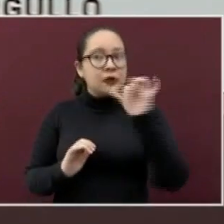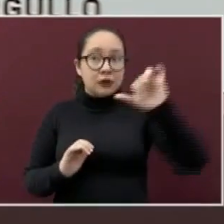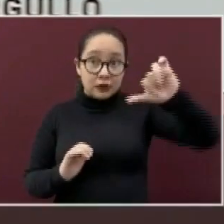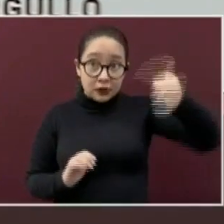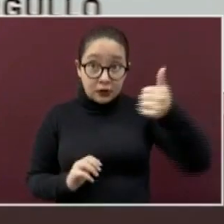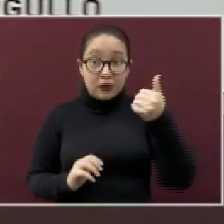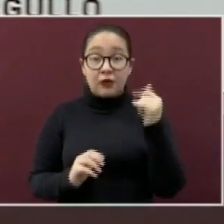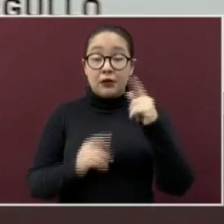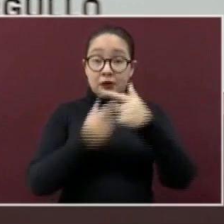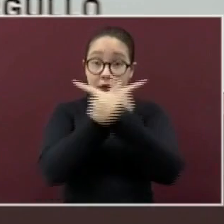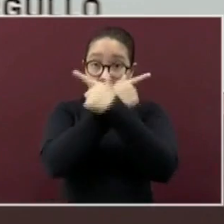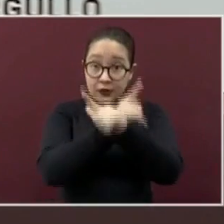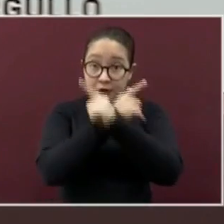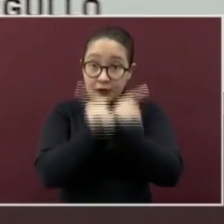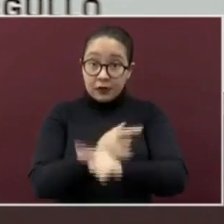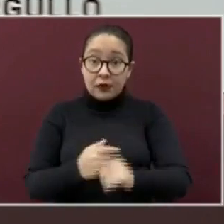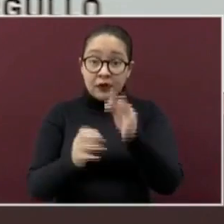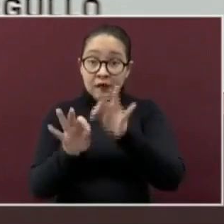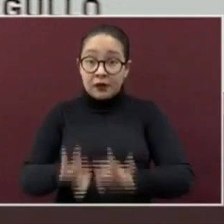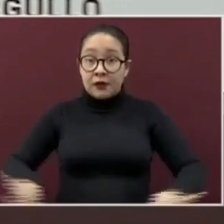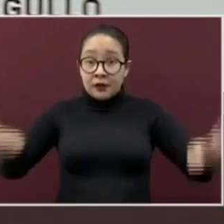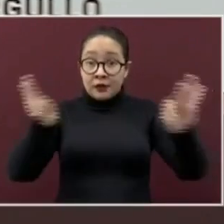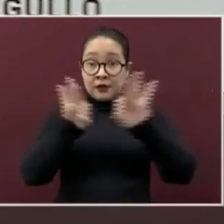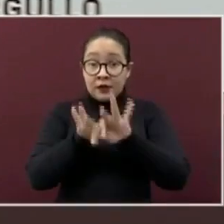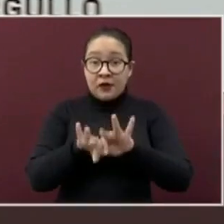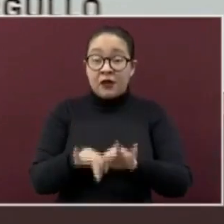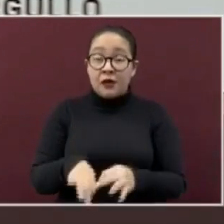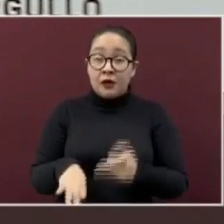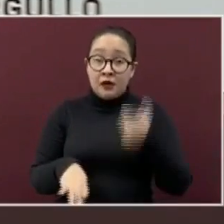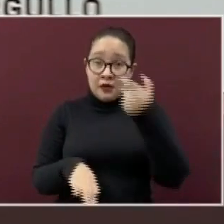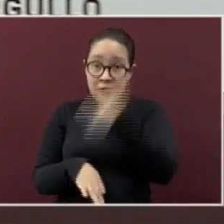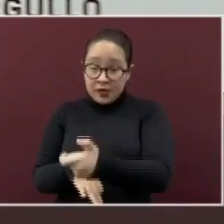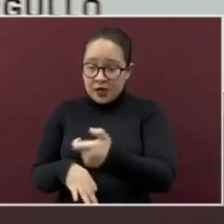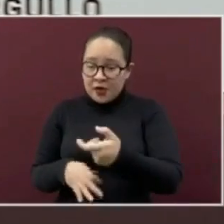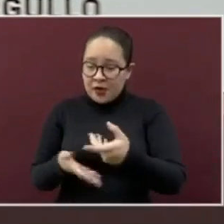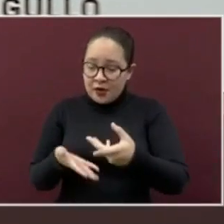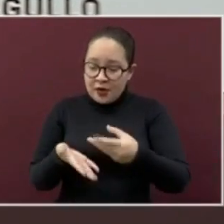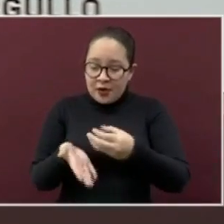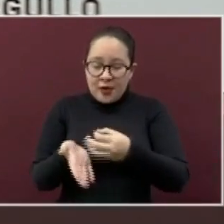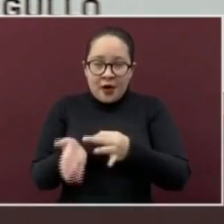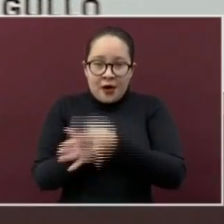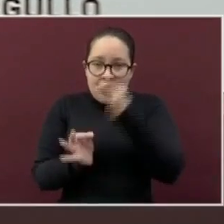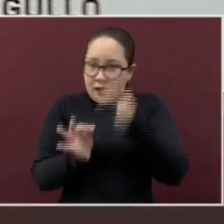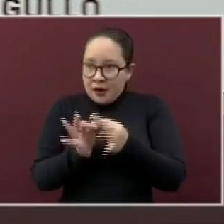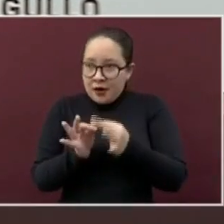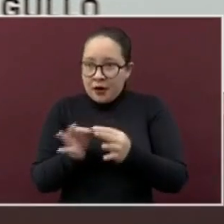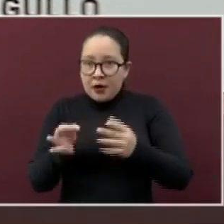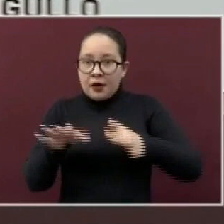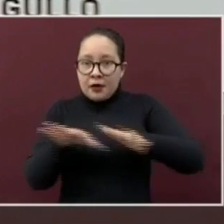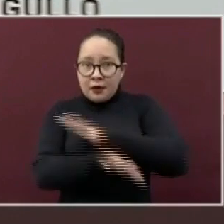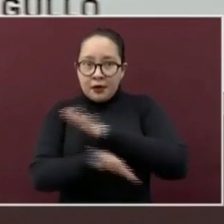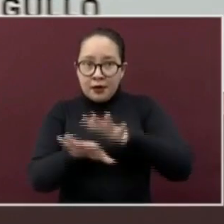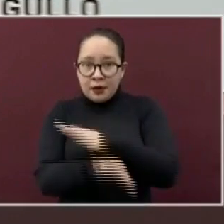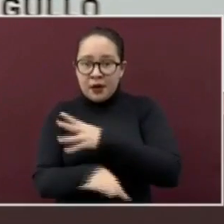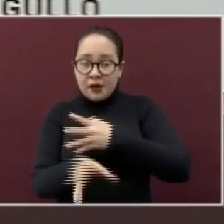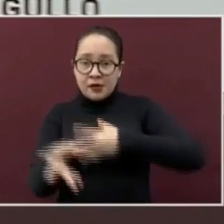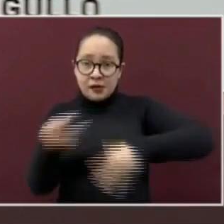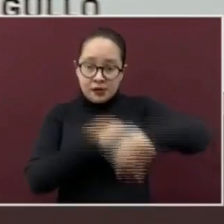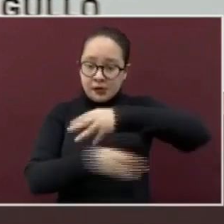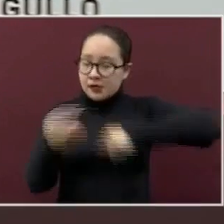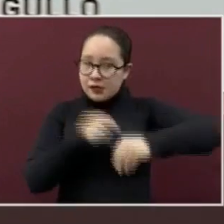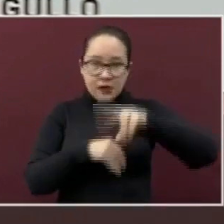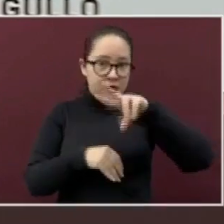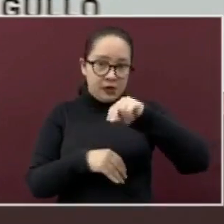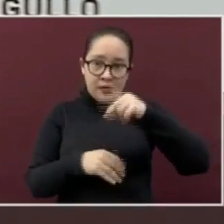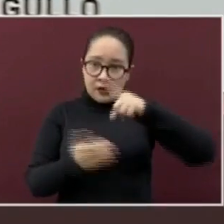el monto exacto para el pago y evitar el intercambio de dinero. Dentro